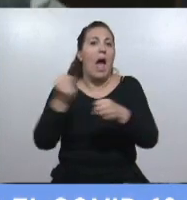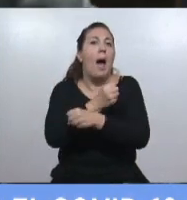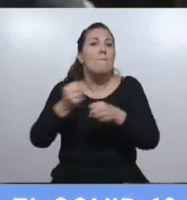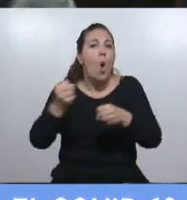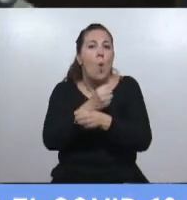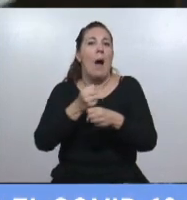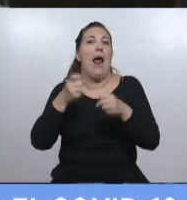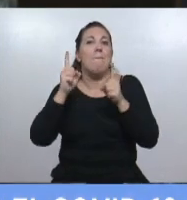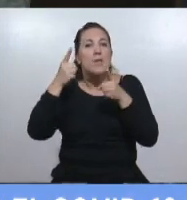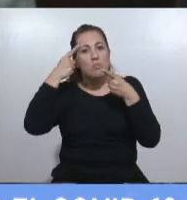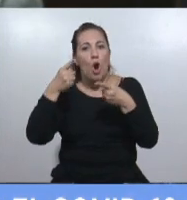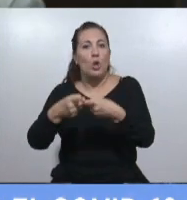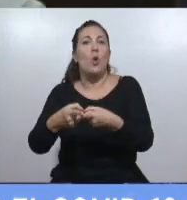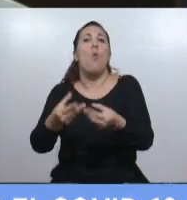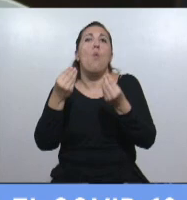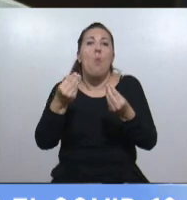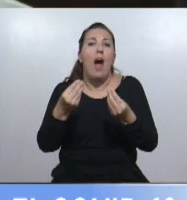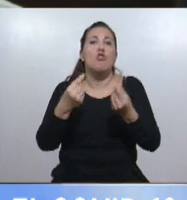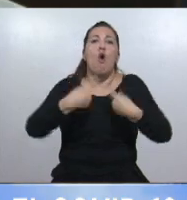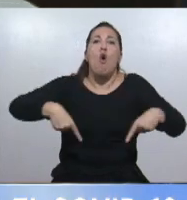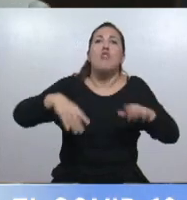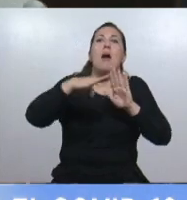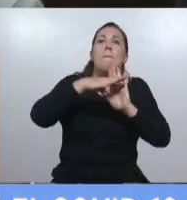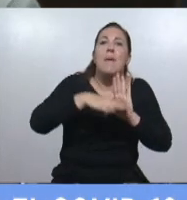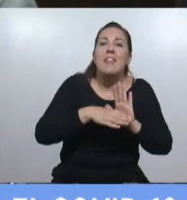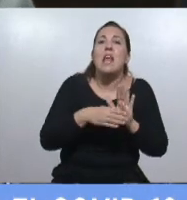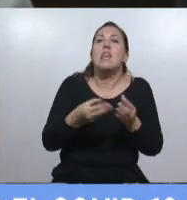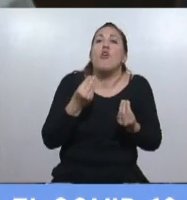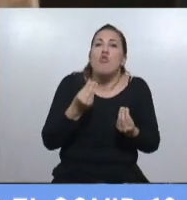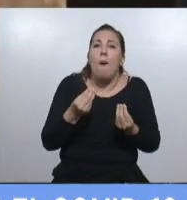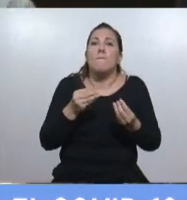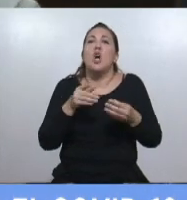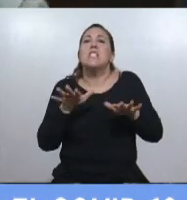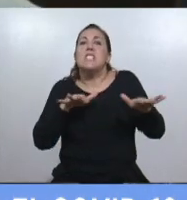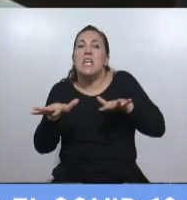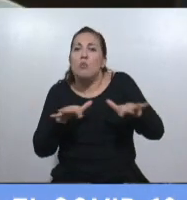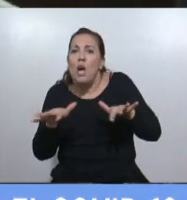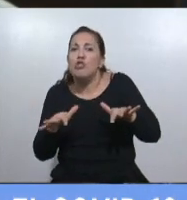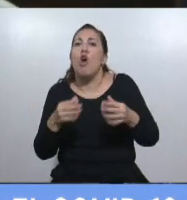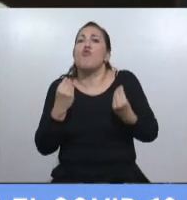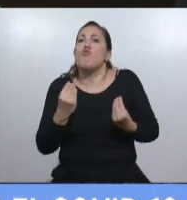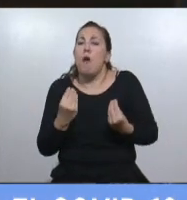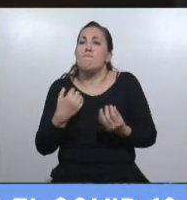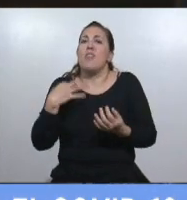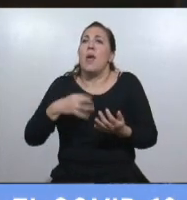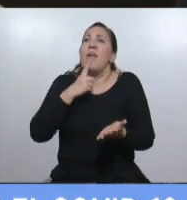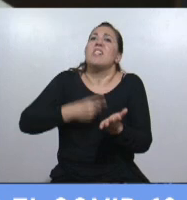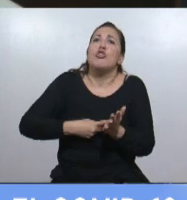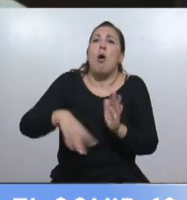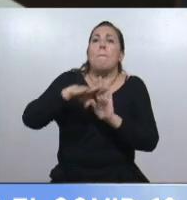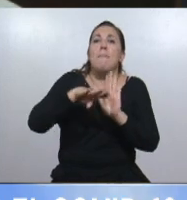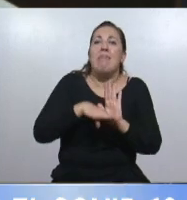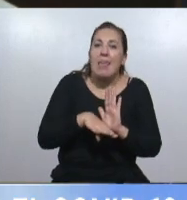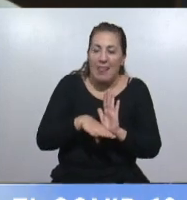objetivos de cuándo se toman qué medidas. ¿Frente a qué situación epidemiológica se toman qué medidas?